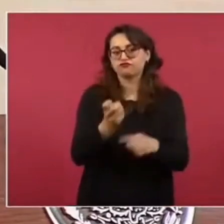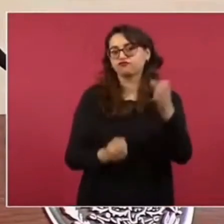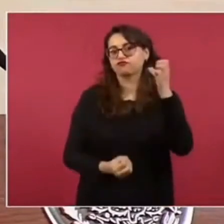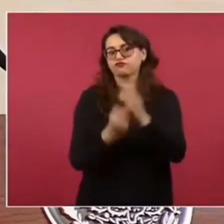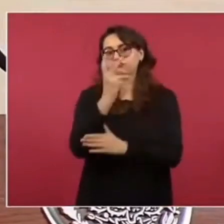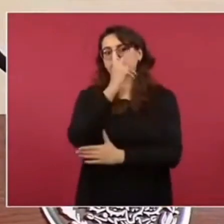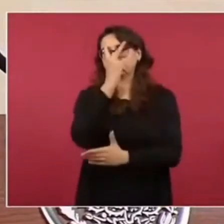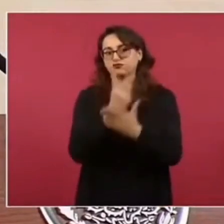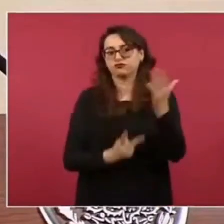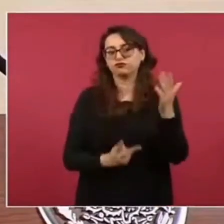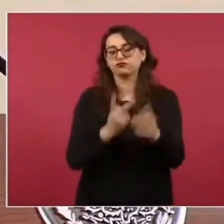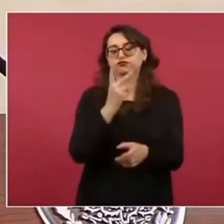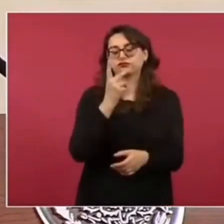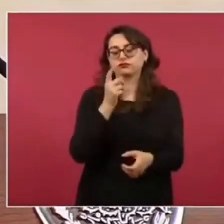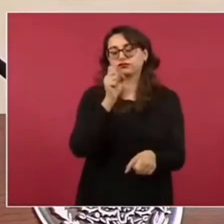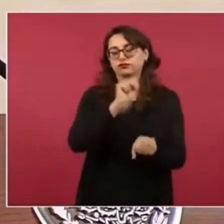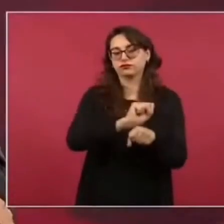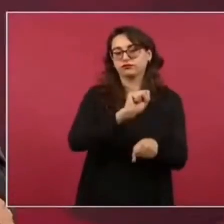programa en las aulas,